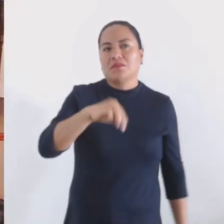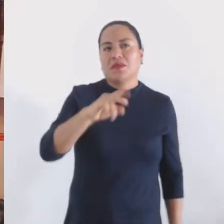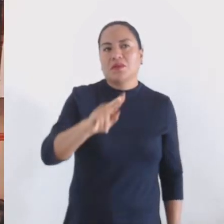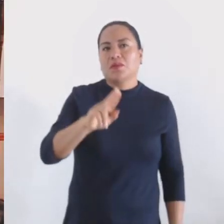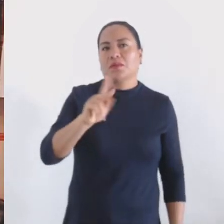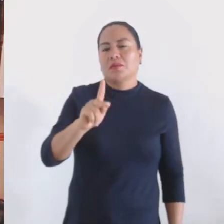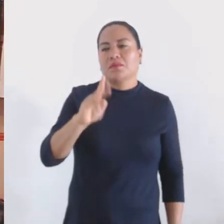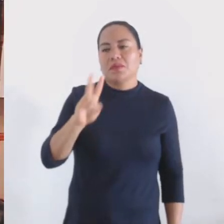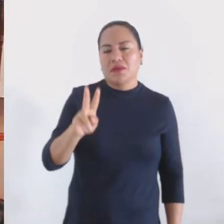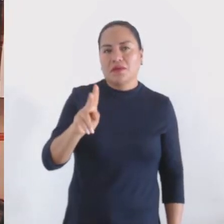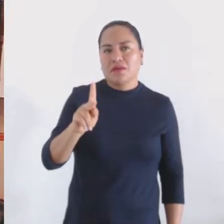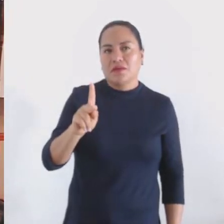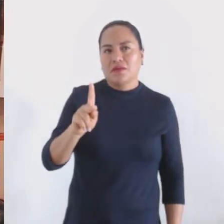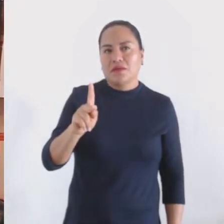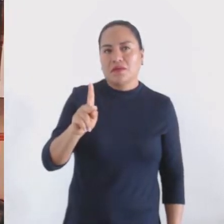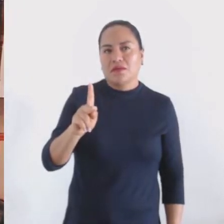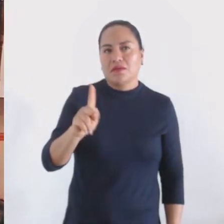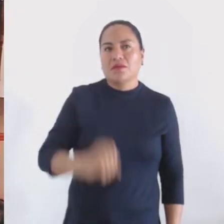-CVP.